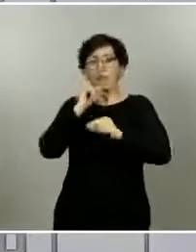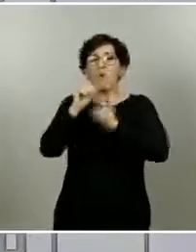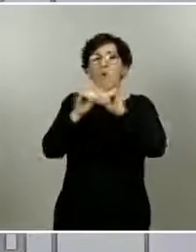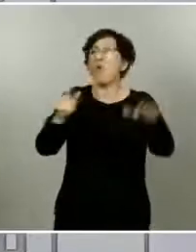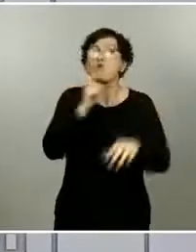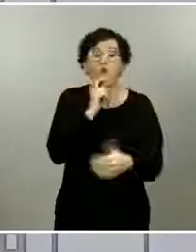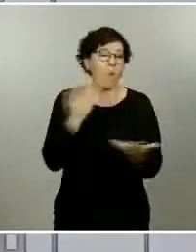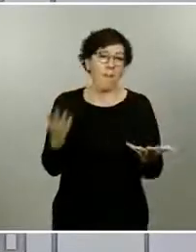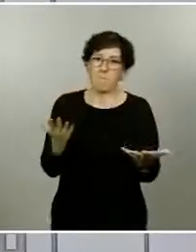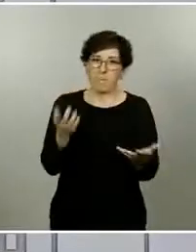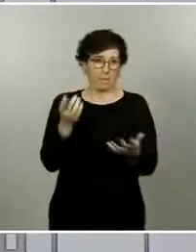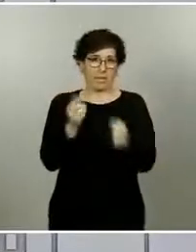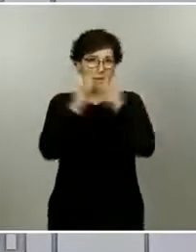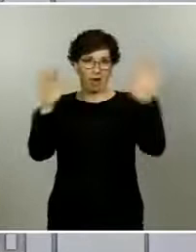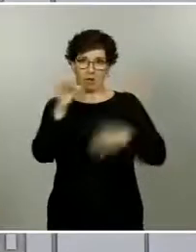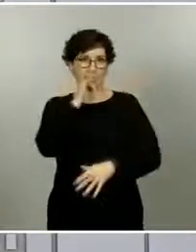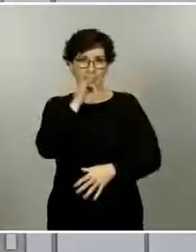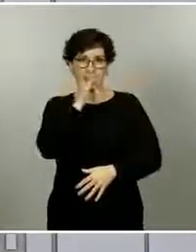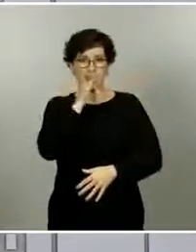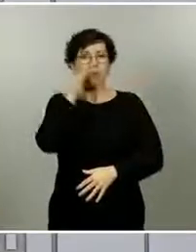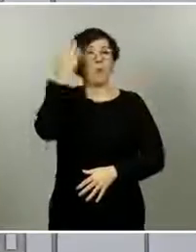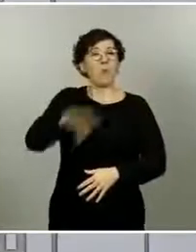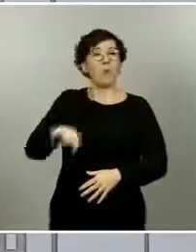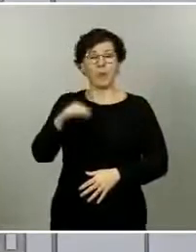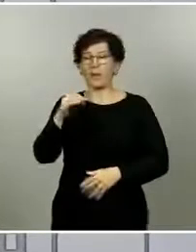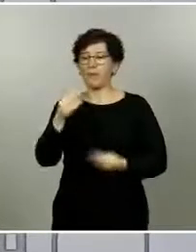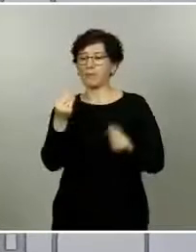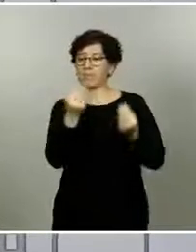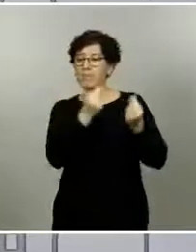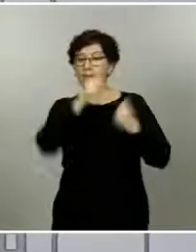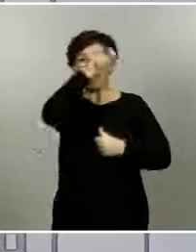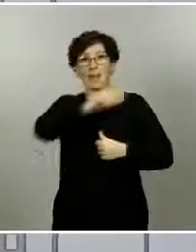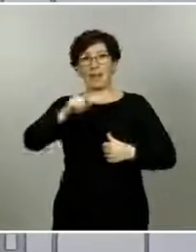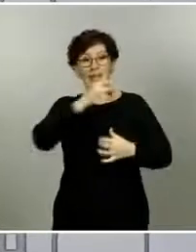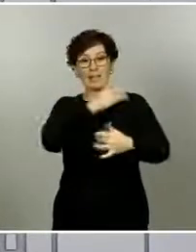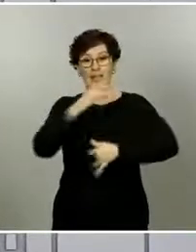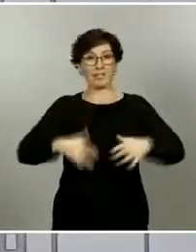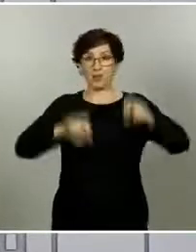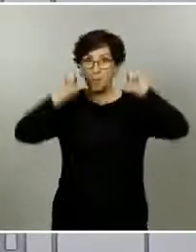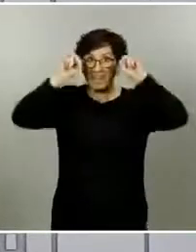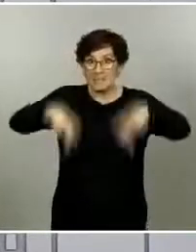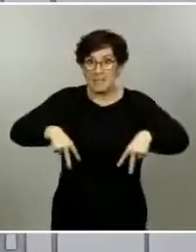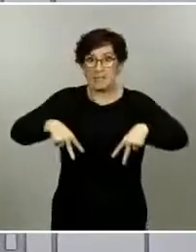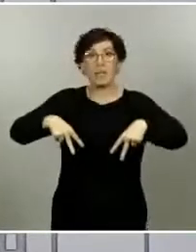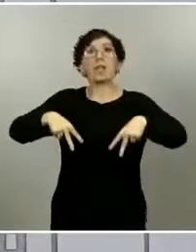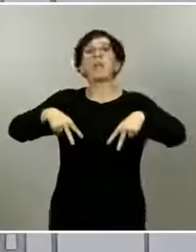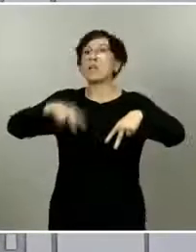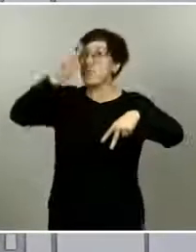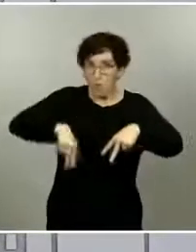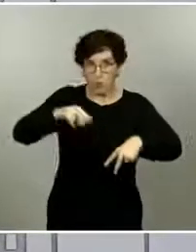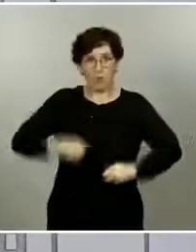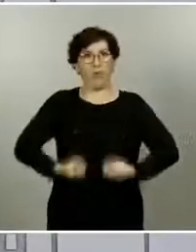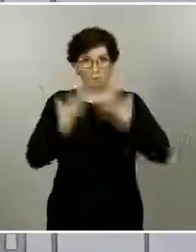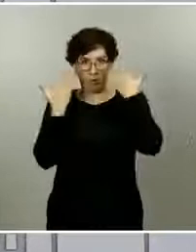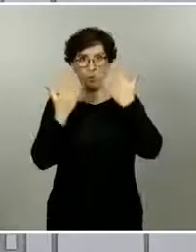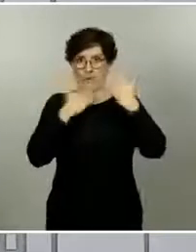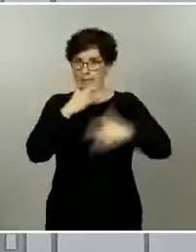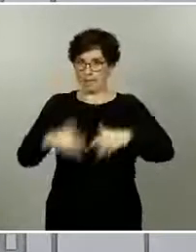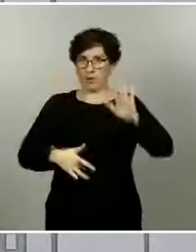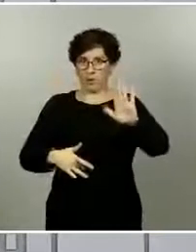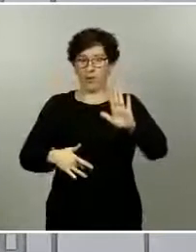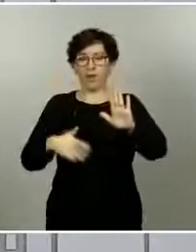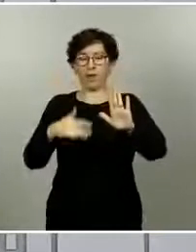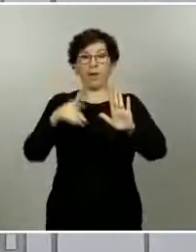periodo presintomático sí que se es, es muy probable que los asintomáticos puedan jugar, los asintomáticos que nunca van a desarrollar síntomas,